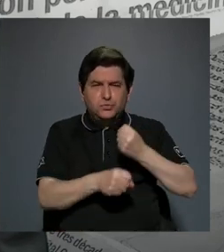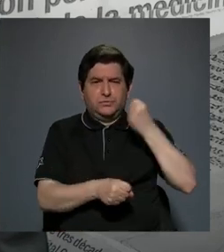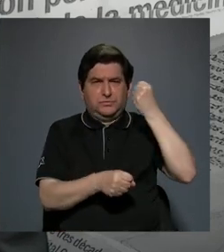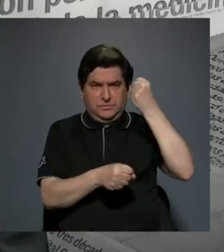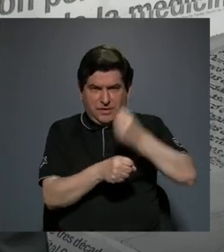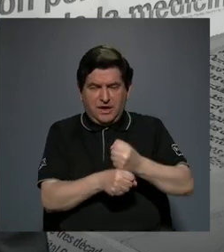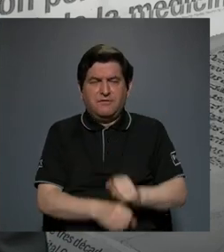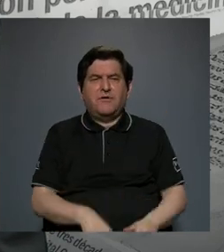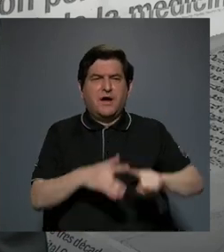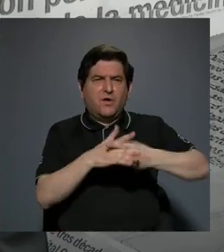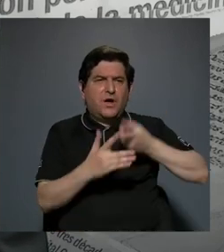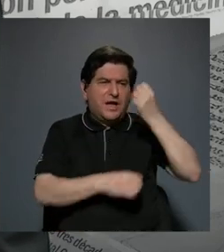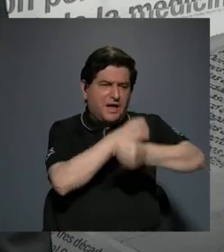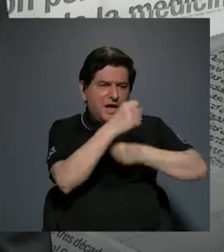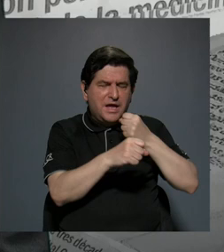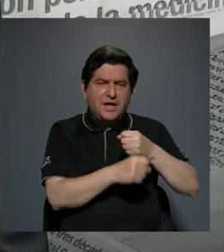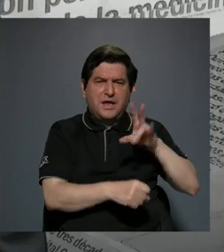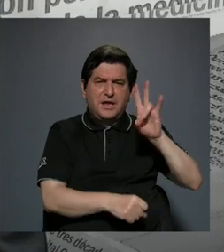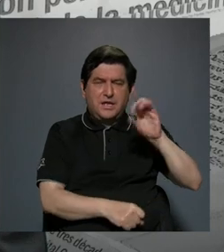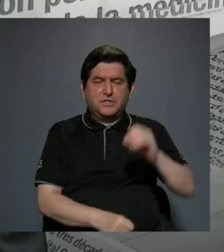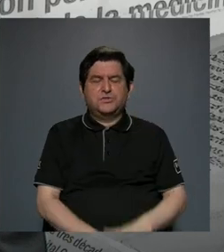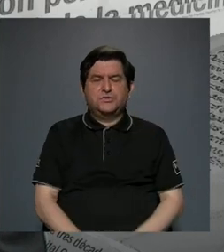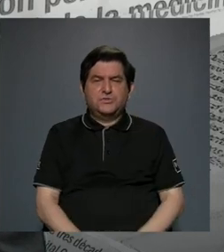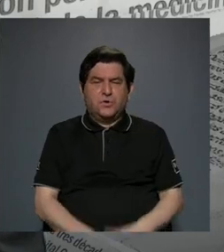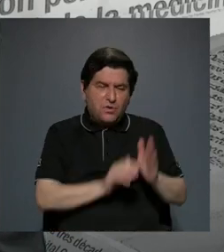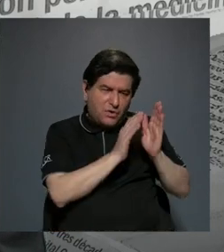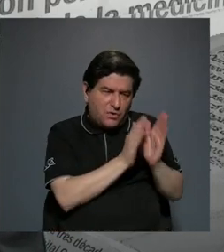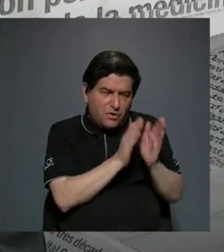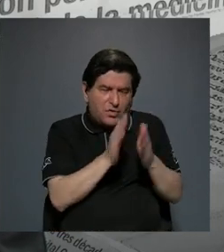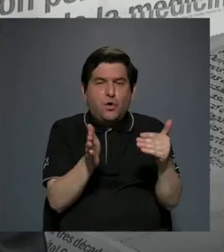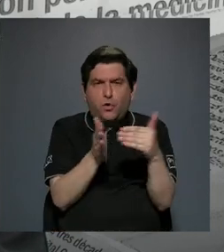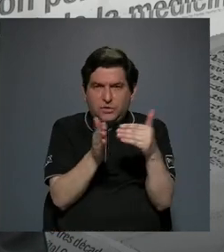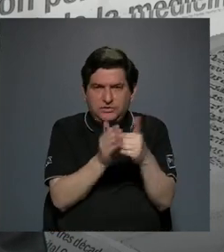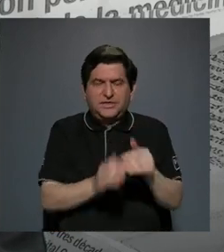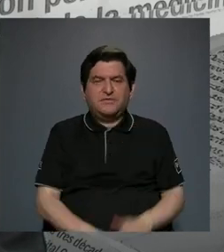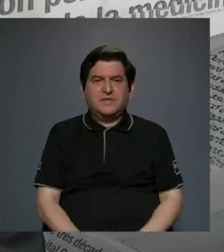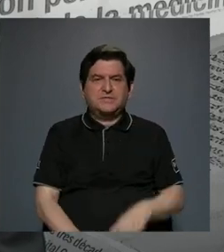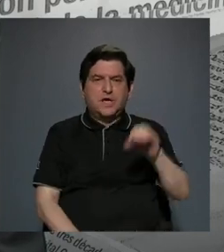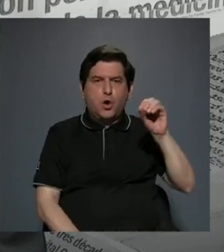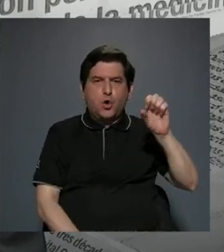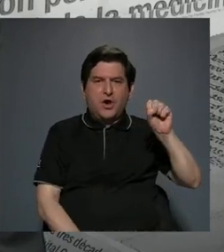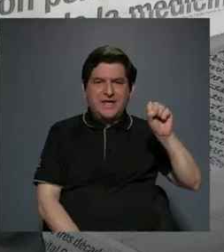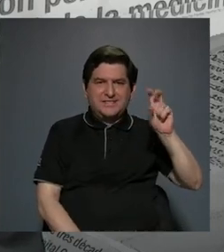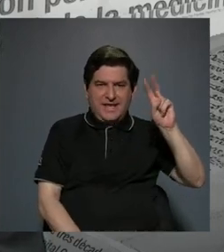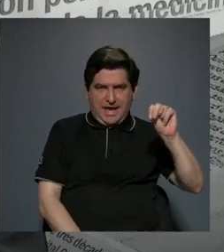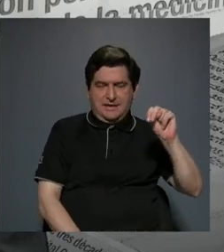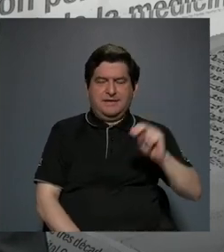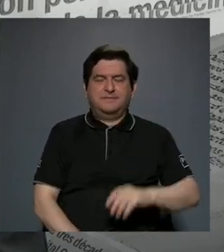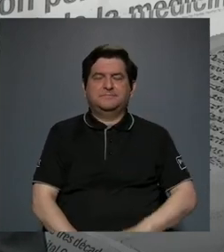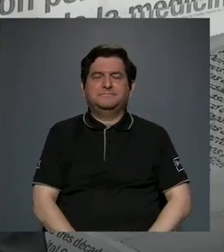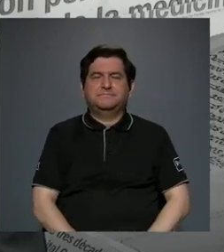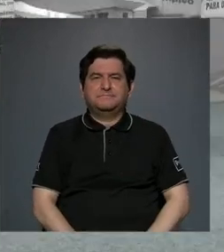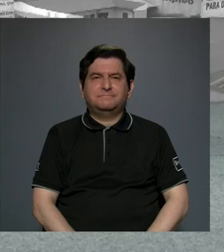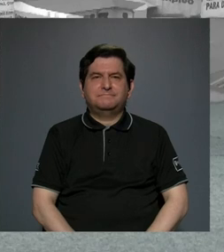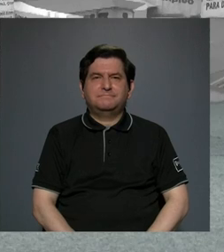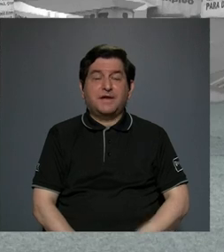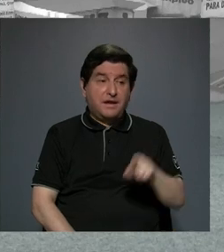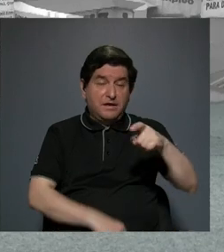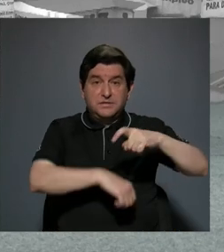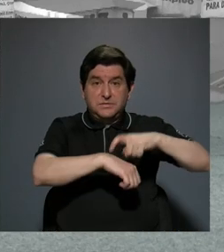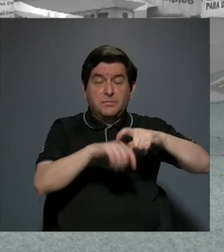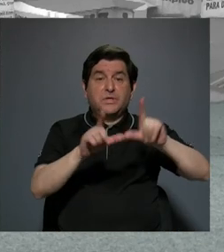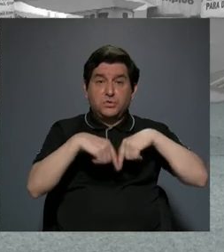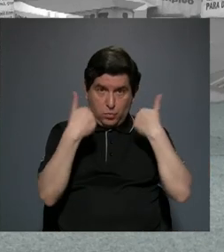que se hizo a inicio de los 70 por reorganizar a la Orquesta Sinfónica Nacional, que era